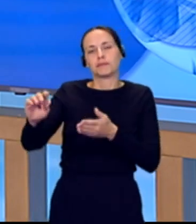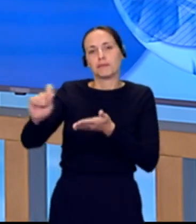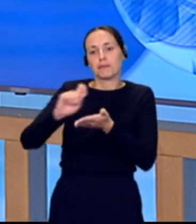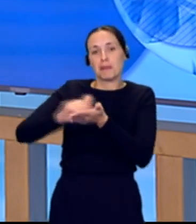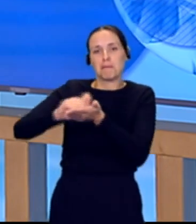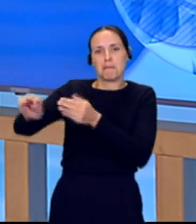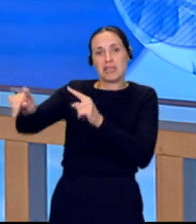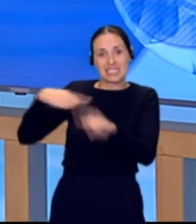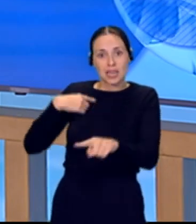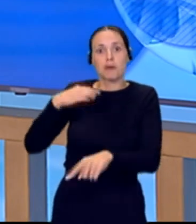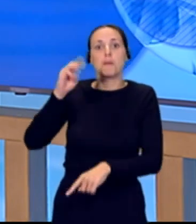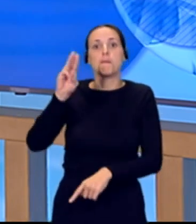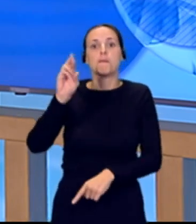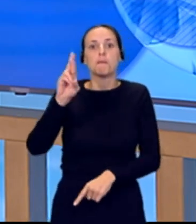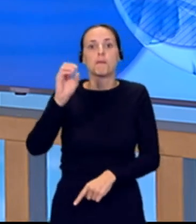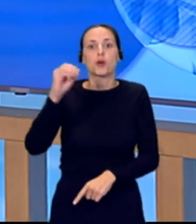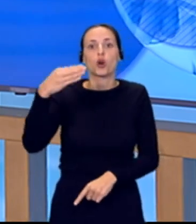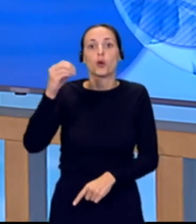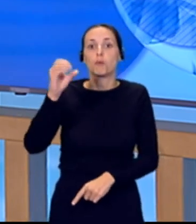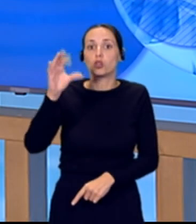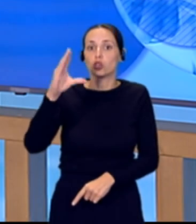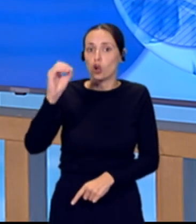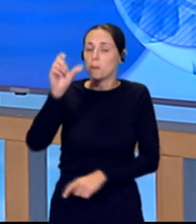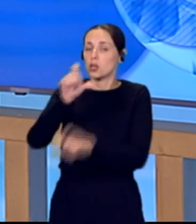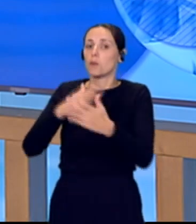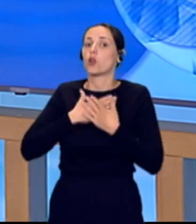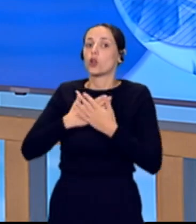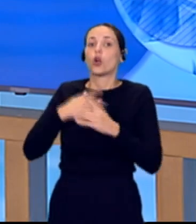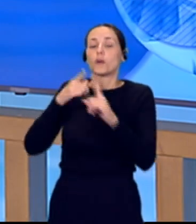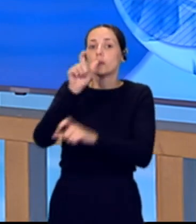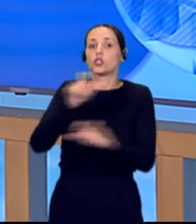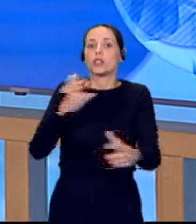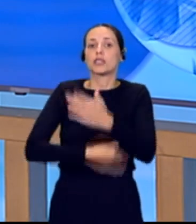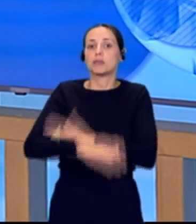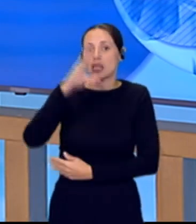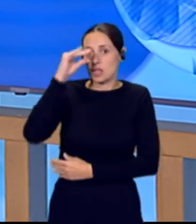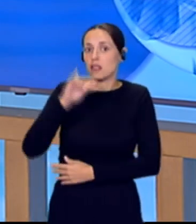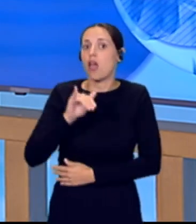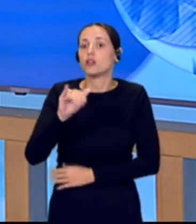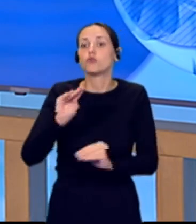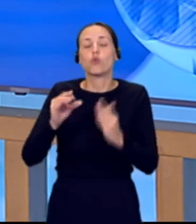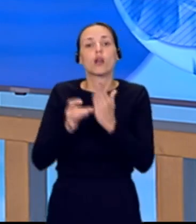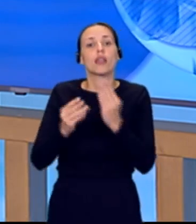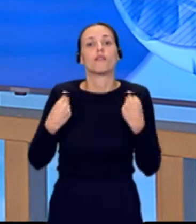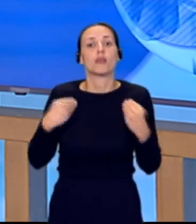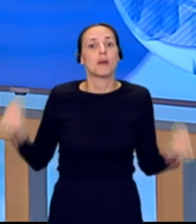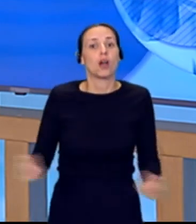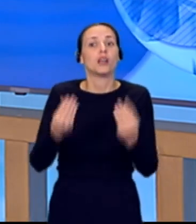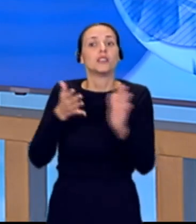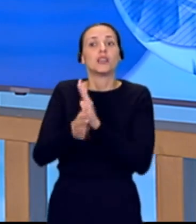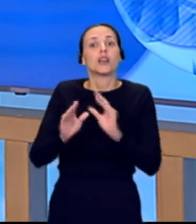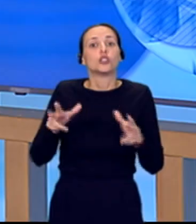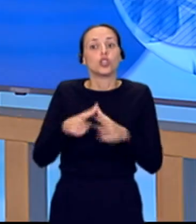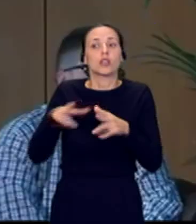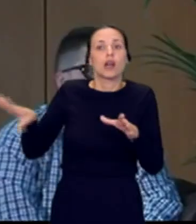voluntarios que trabajan para que personas con discapacidad intelectual tengan mejor calidad de vida. Ayuda a que participen y se integren